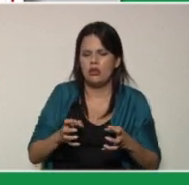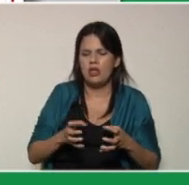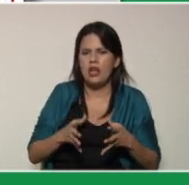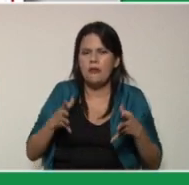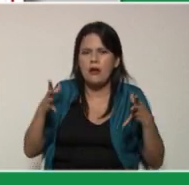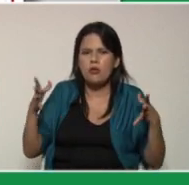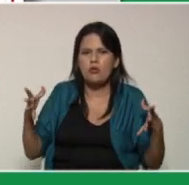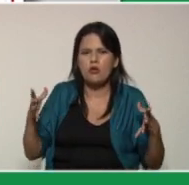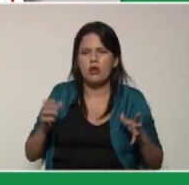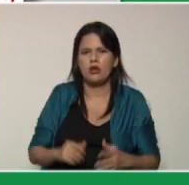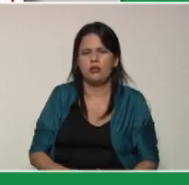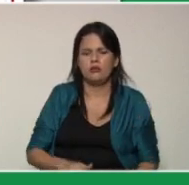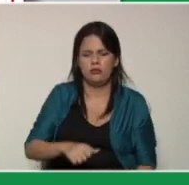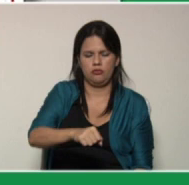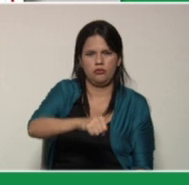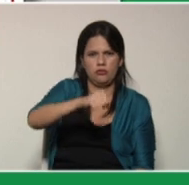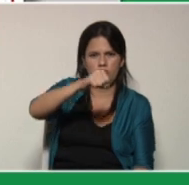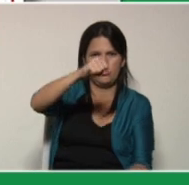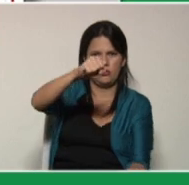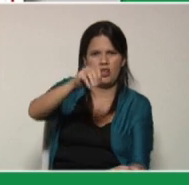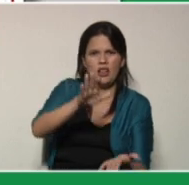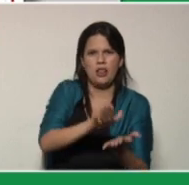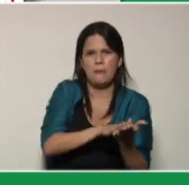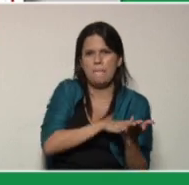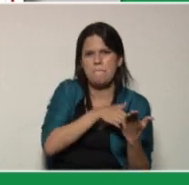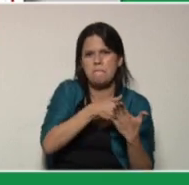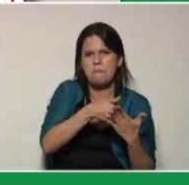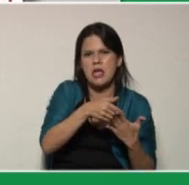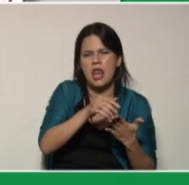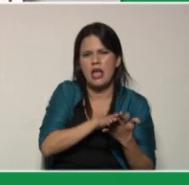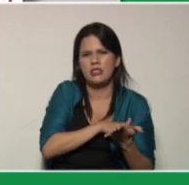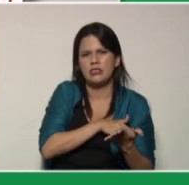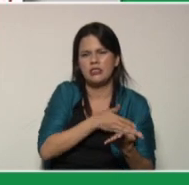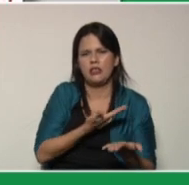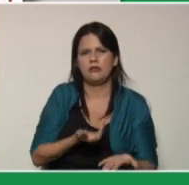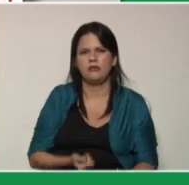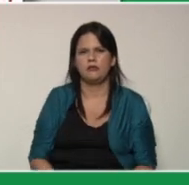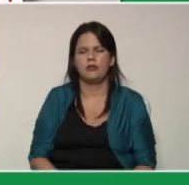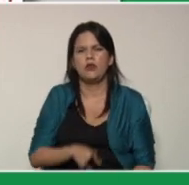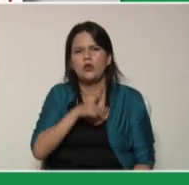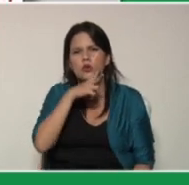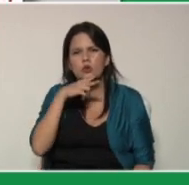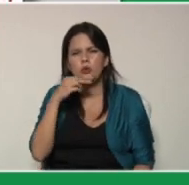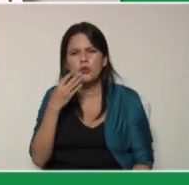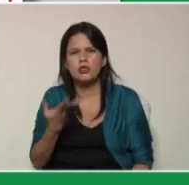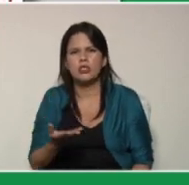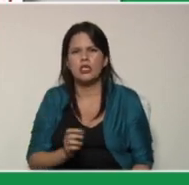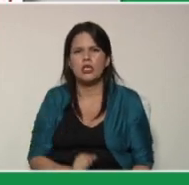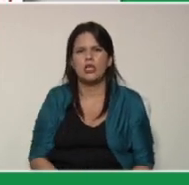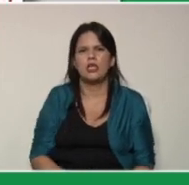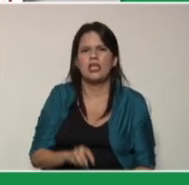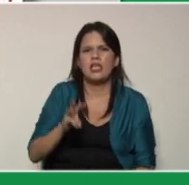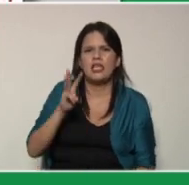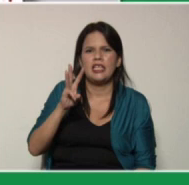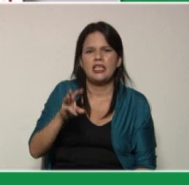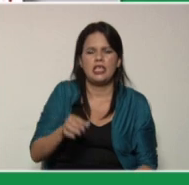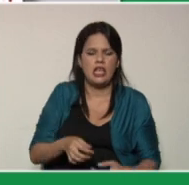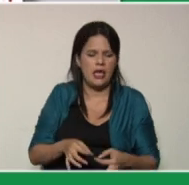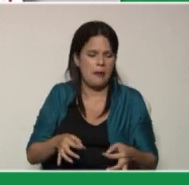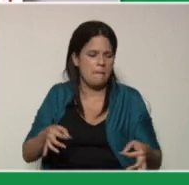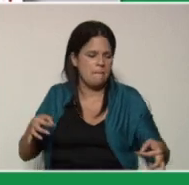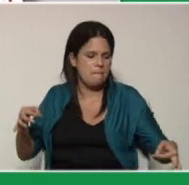galón de melaza guarapo de caña o dos papelones tres metros de plástico